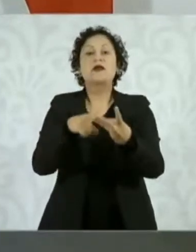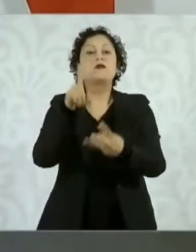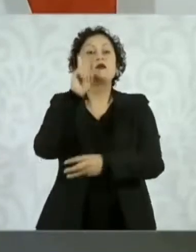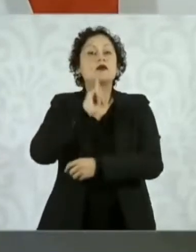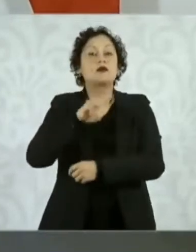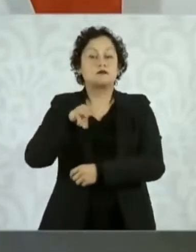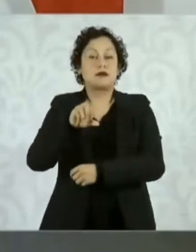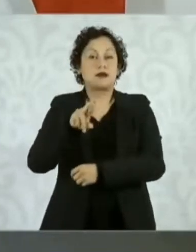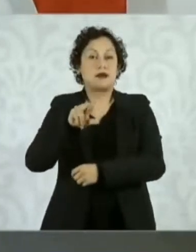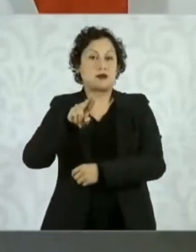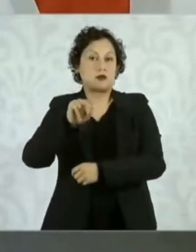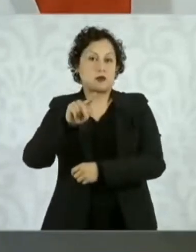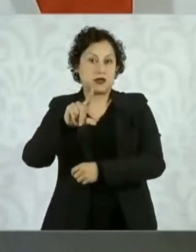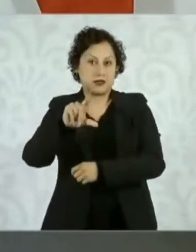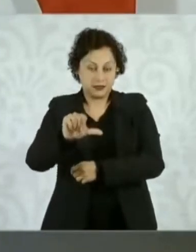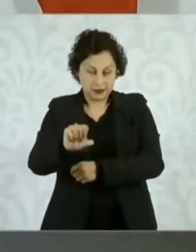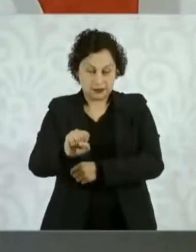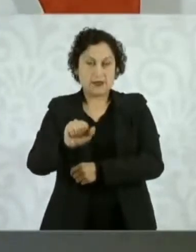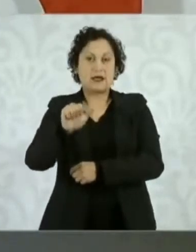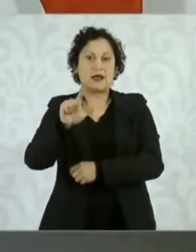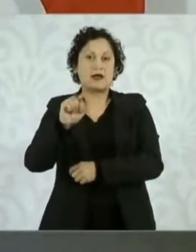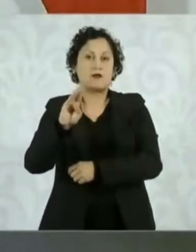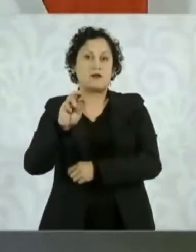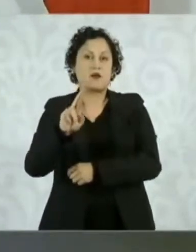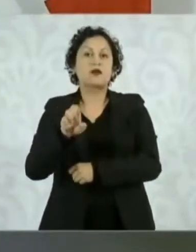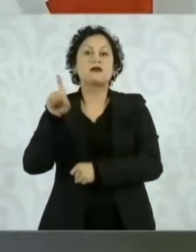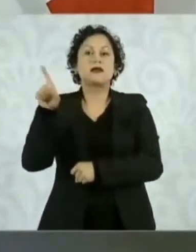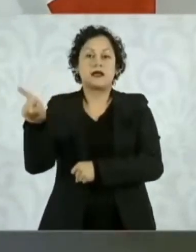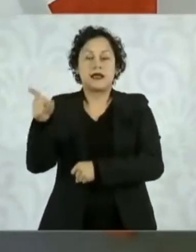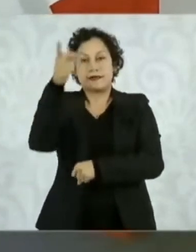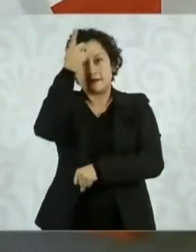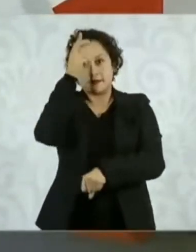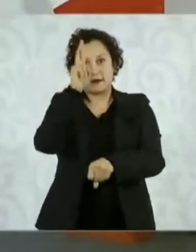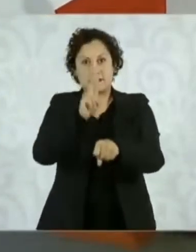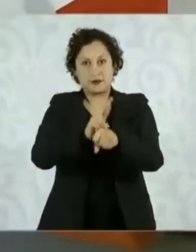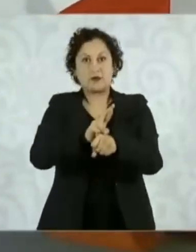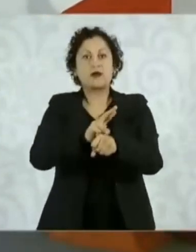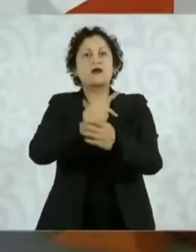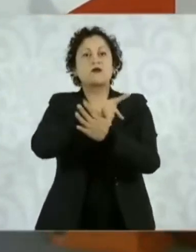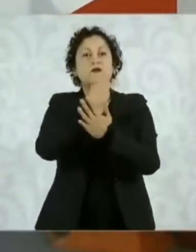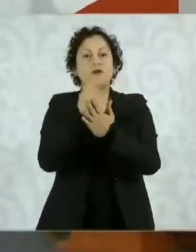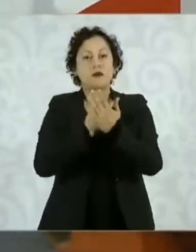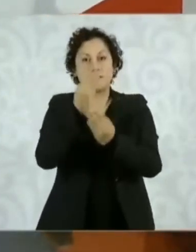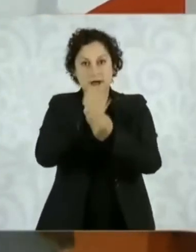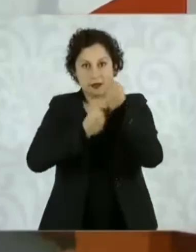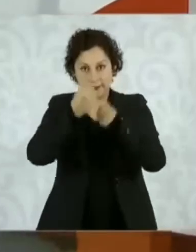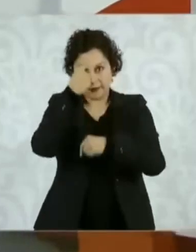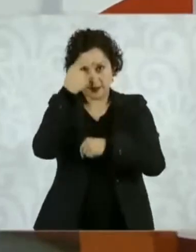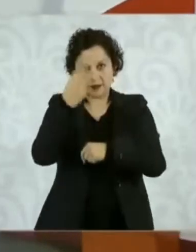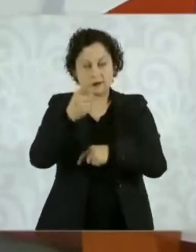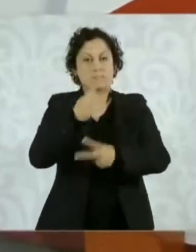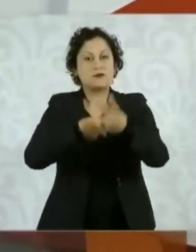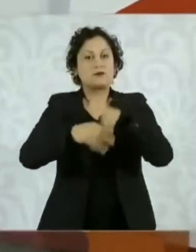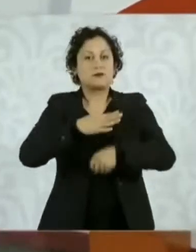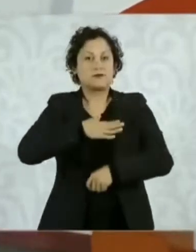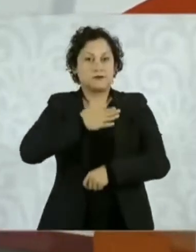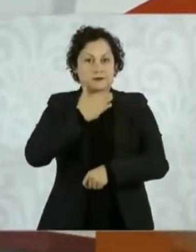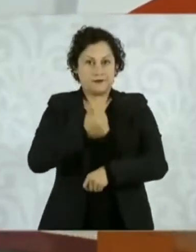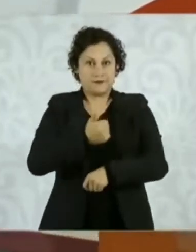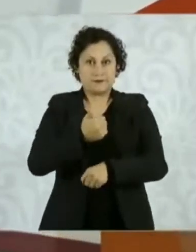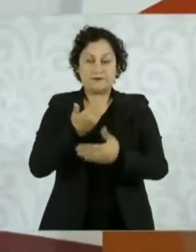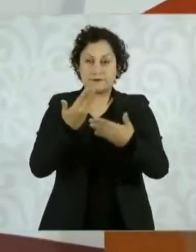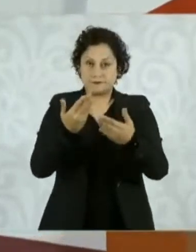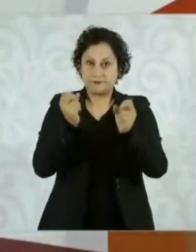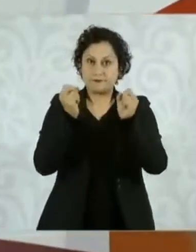que es la directora de alimentación para el bienestar. Bueno, entonces empezamos con Iván y